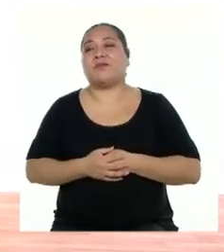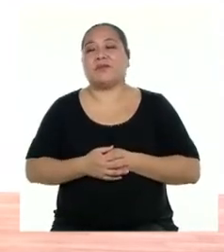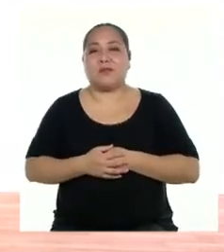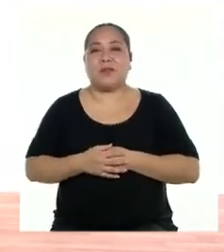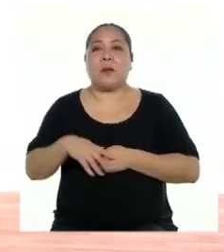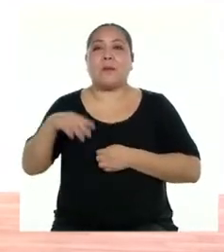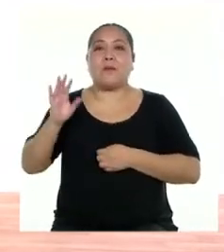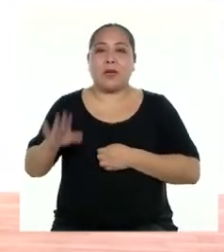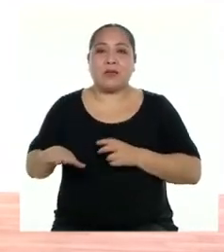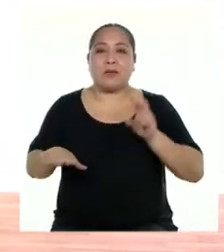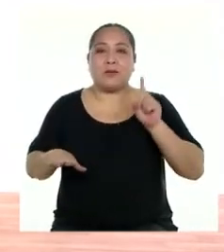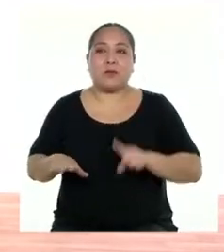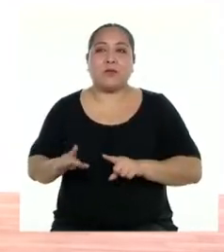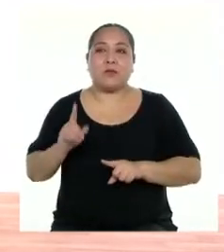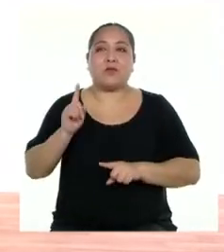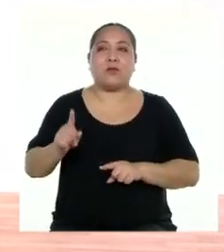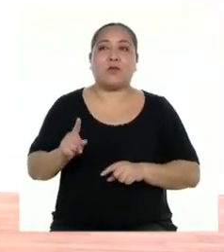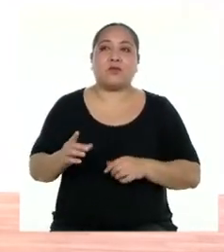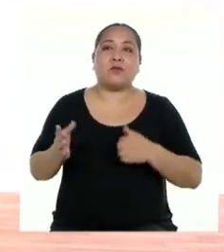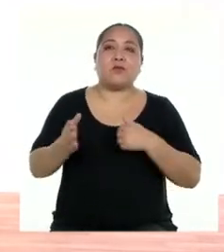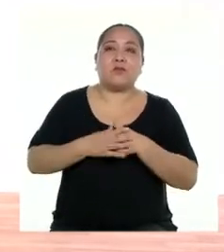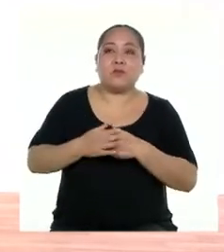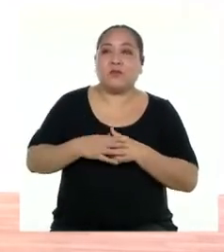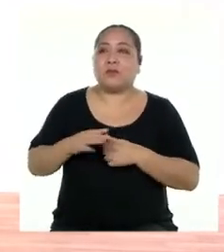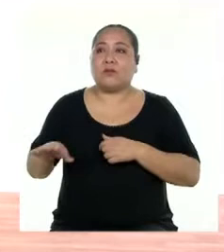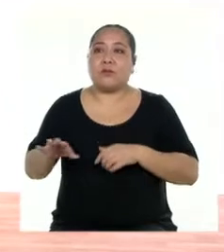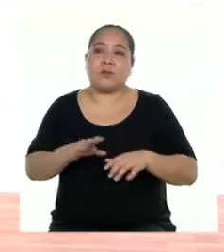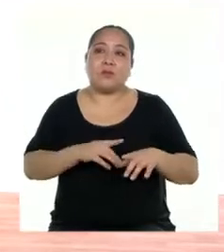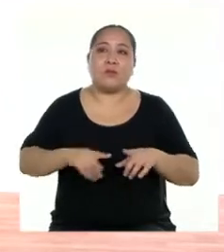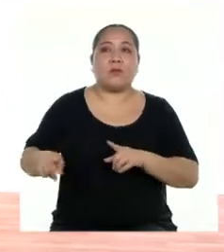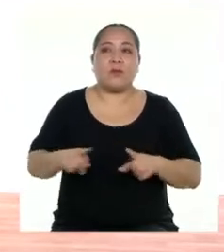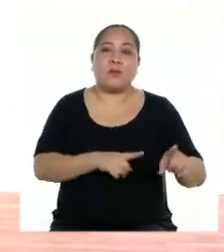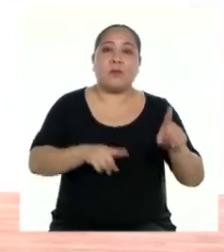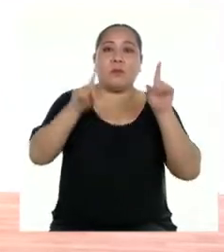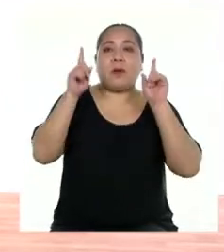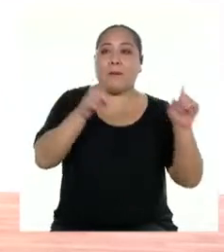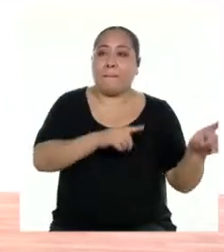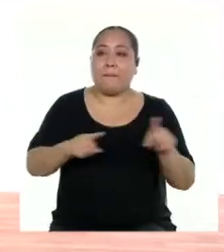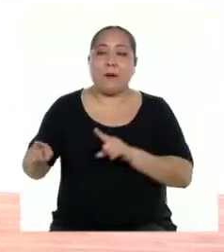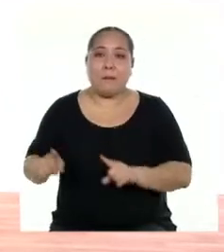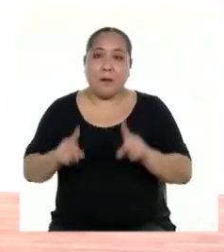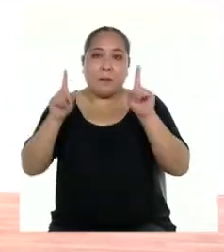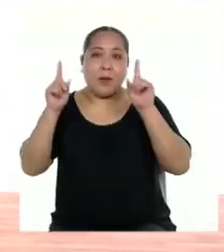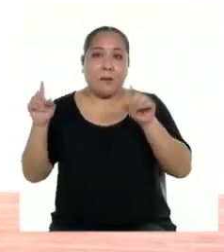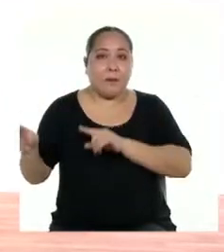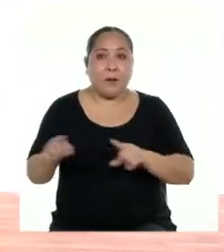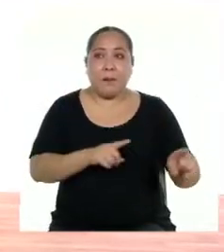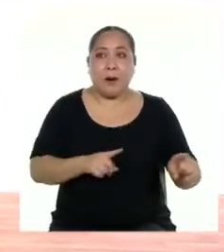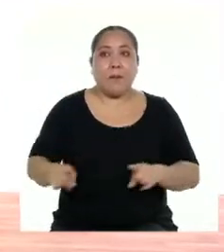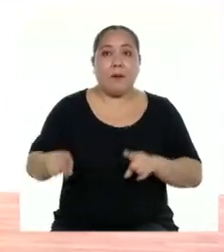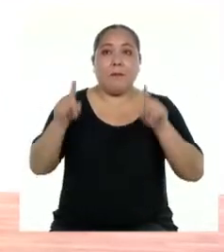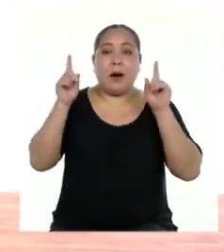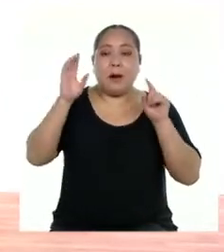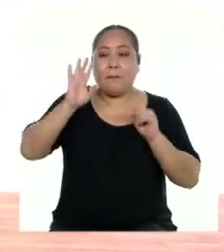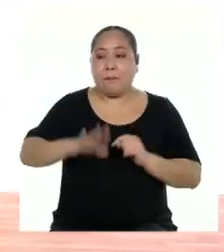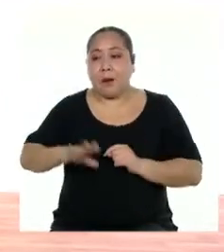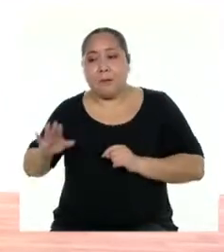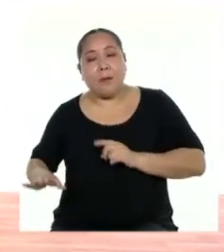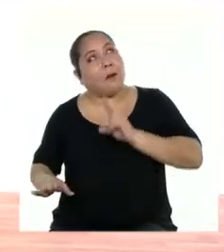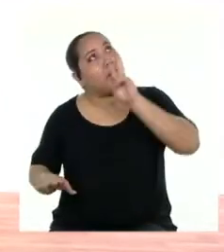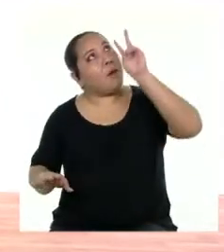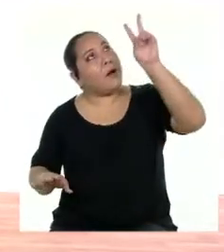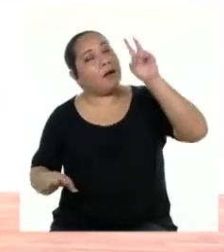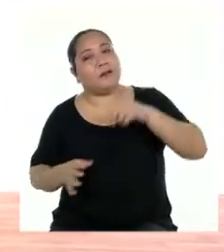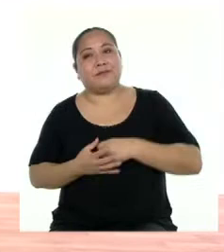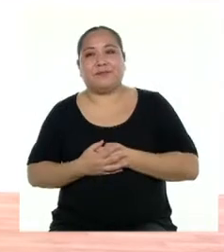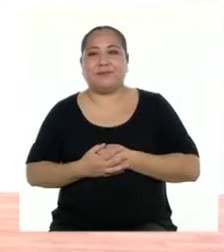uno, va. Pa. Hey. Ja. Hey. Hey, hey, hey,